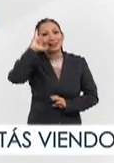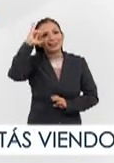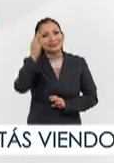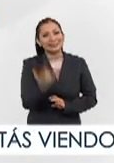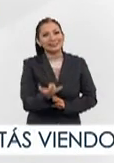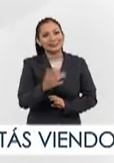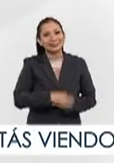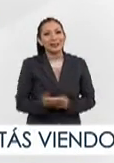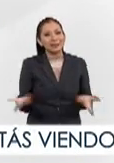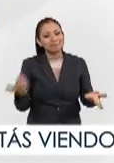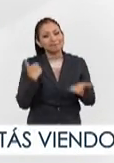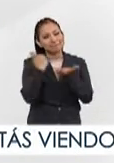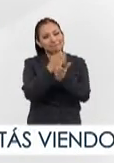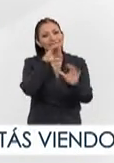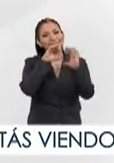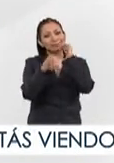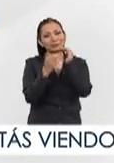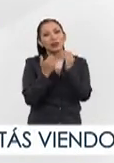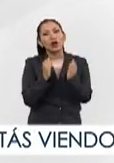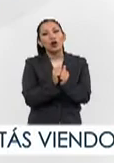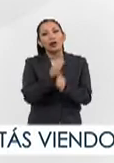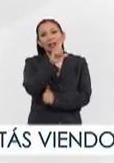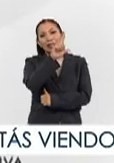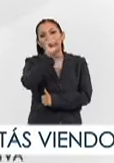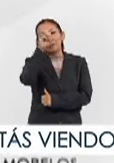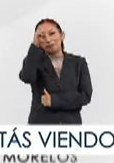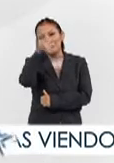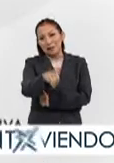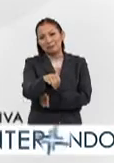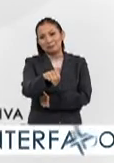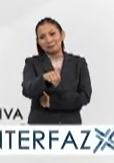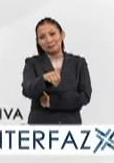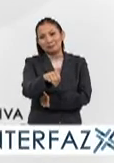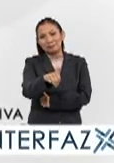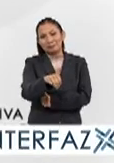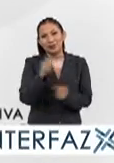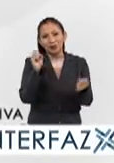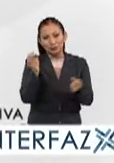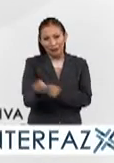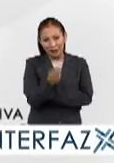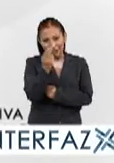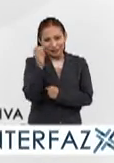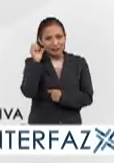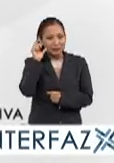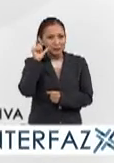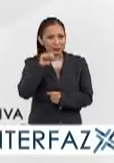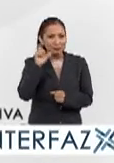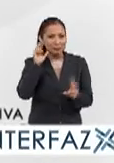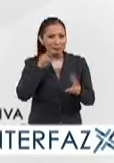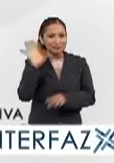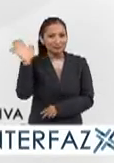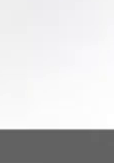de Griselda Llebra quien nos ayudó a comunicarnos con la lengua de señas mexicana con ustedes hasta mañana